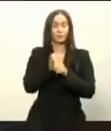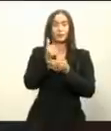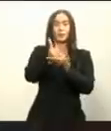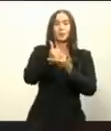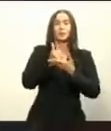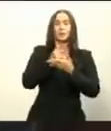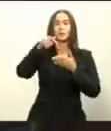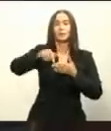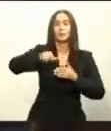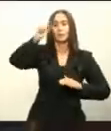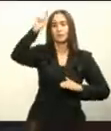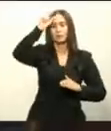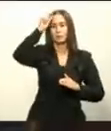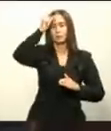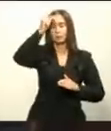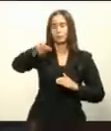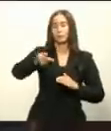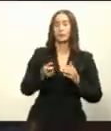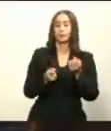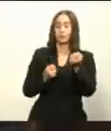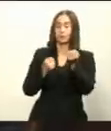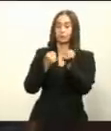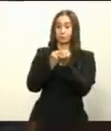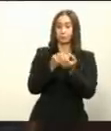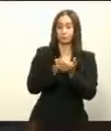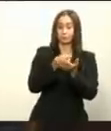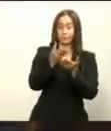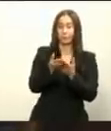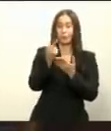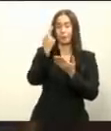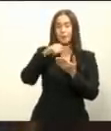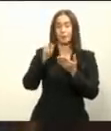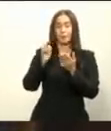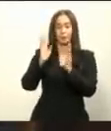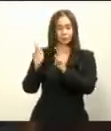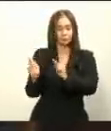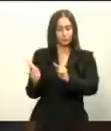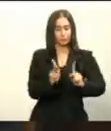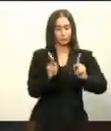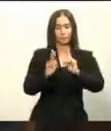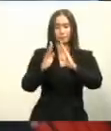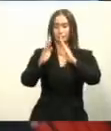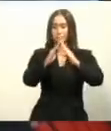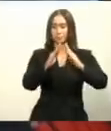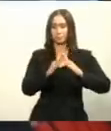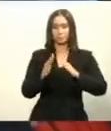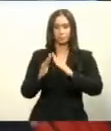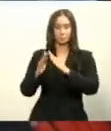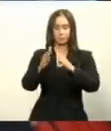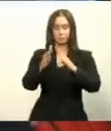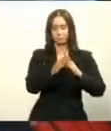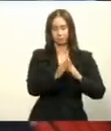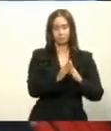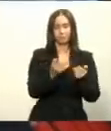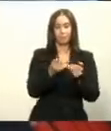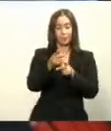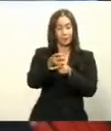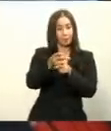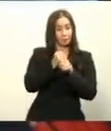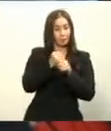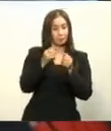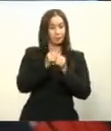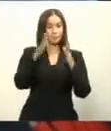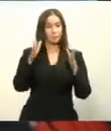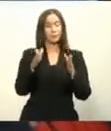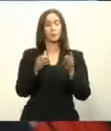serán reorientados al fomento del crecimiento urbano ordenado. El financiamiento público contribuirá